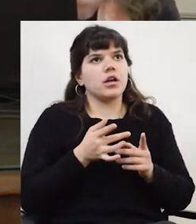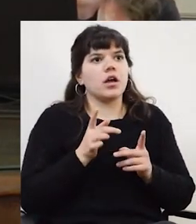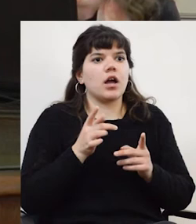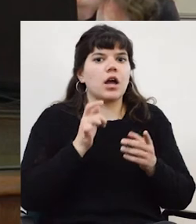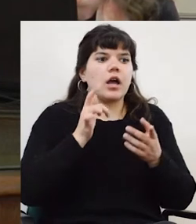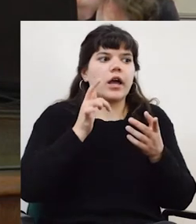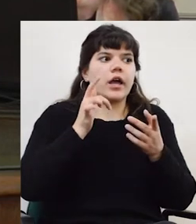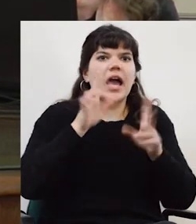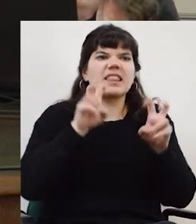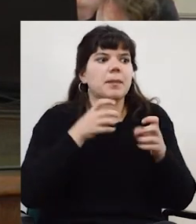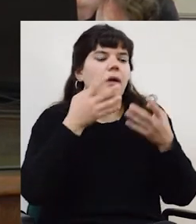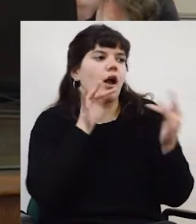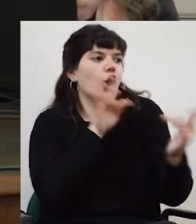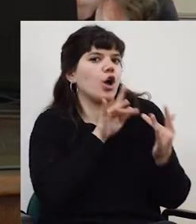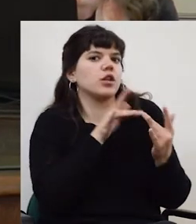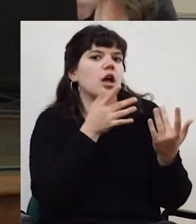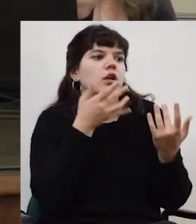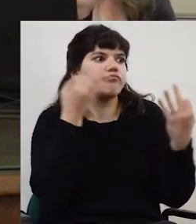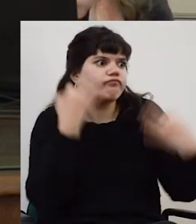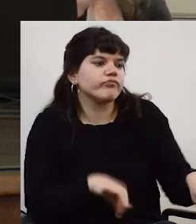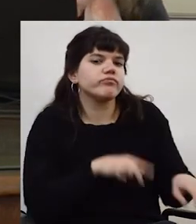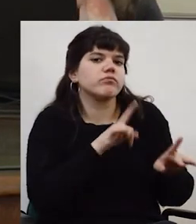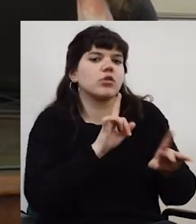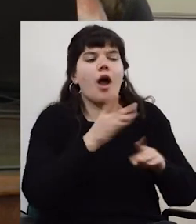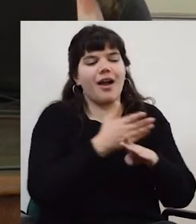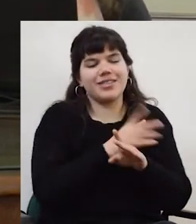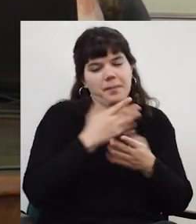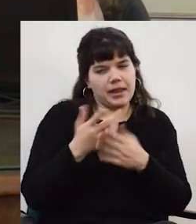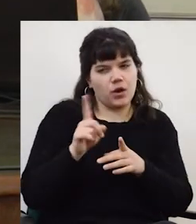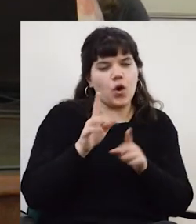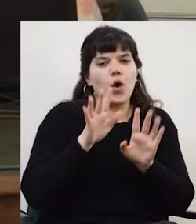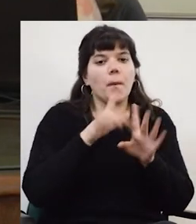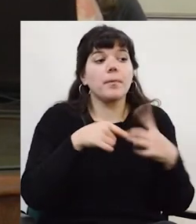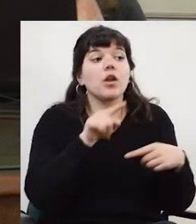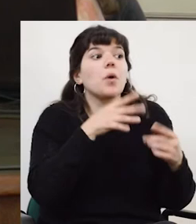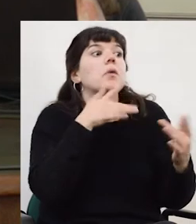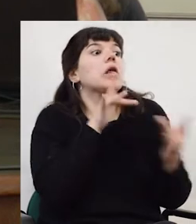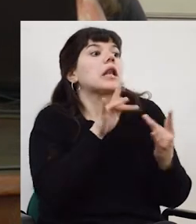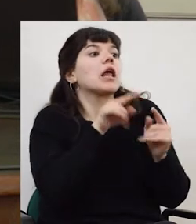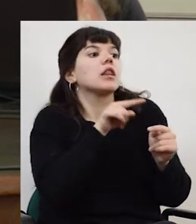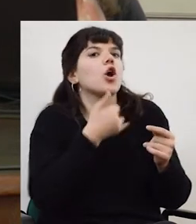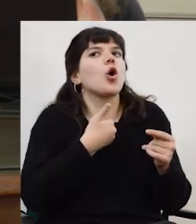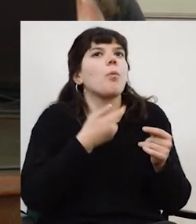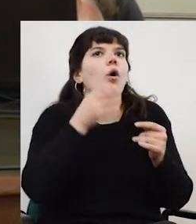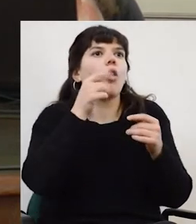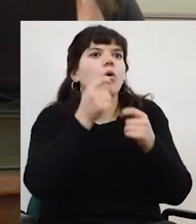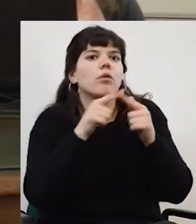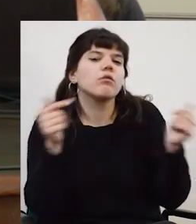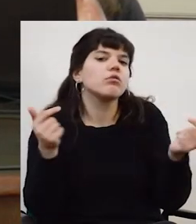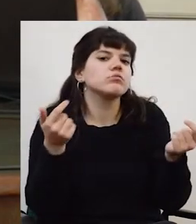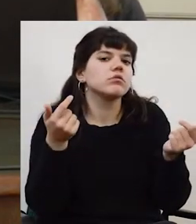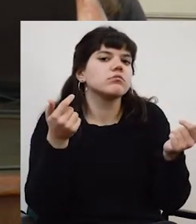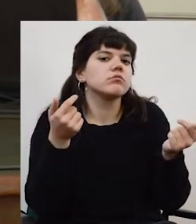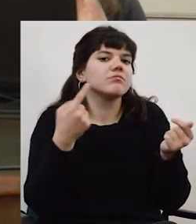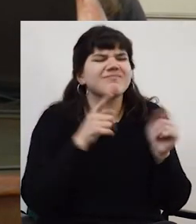legitimar las redes en términos de, no digo que es lo que vos planteabas, pero que la red tiene que aparecer como, bueno, ¿cuántos puntos le asigno a la red? No, la